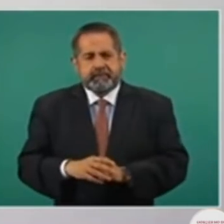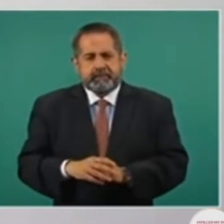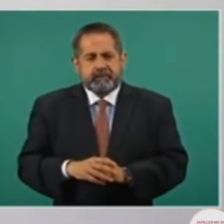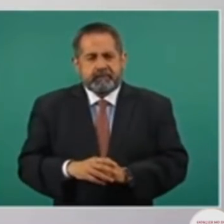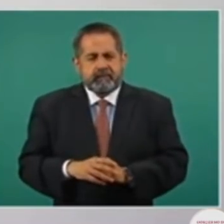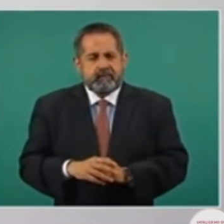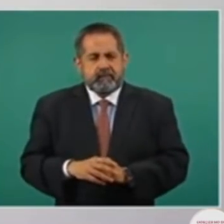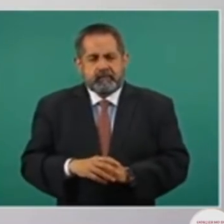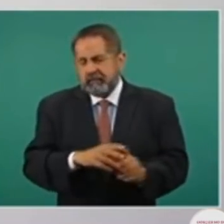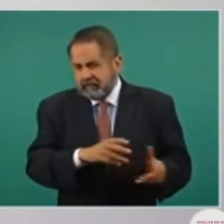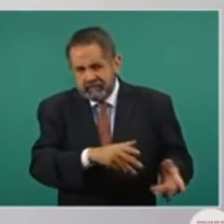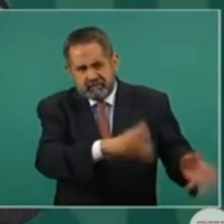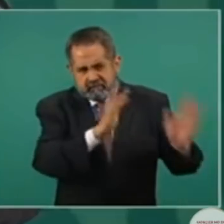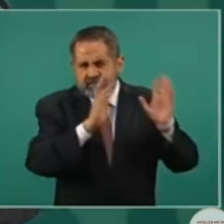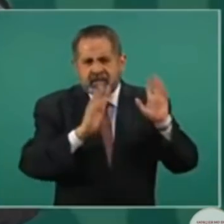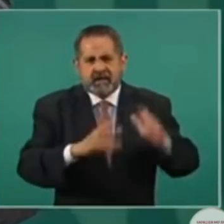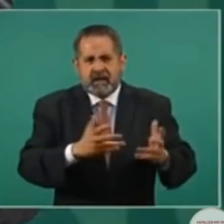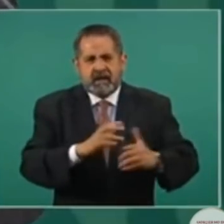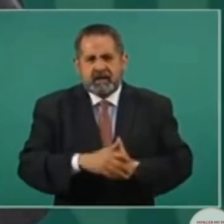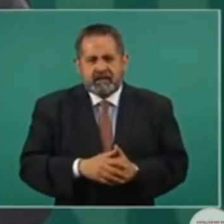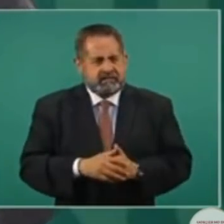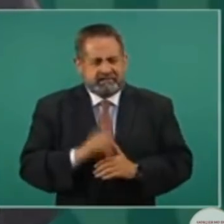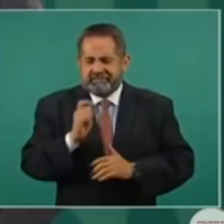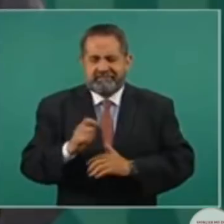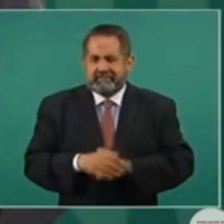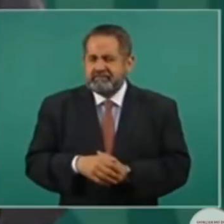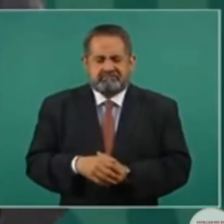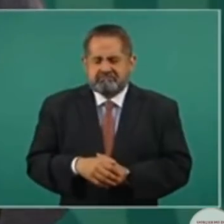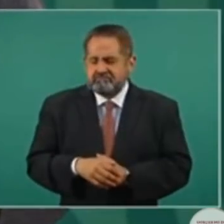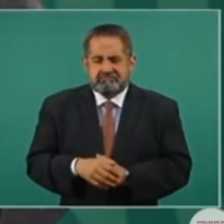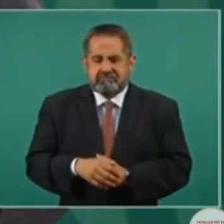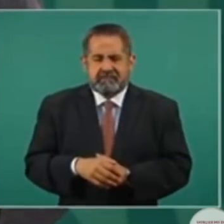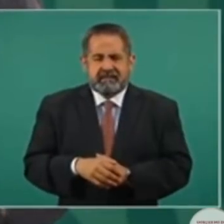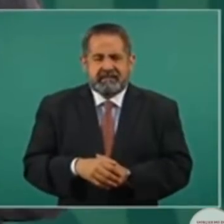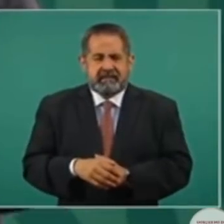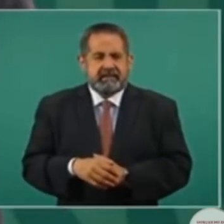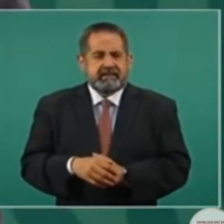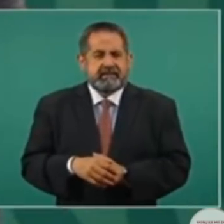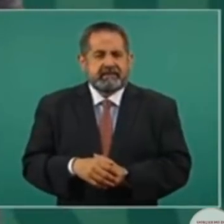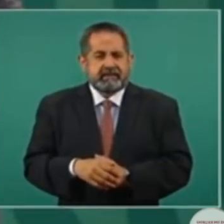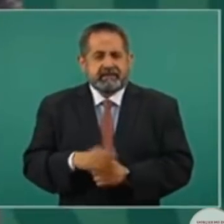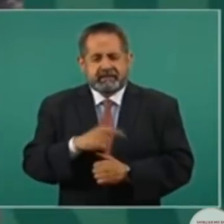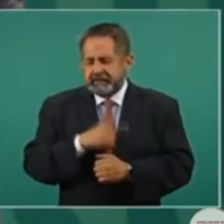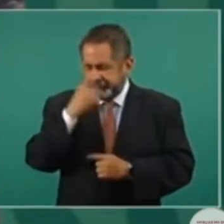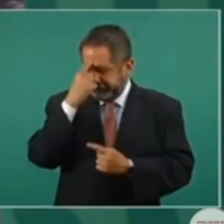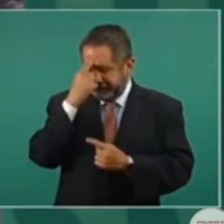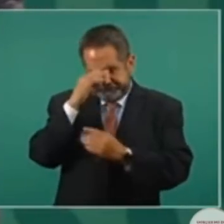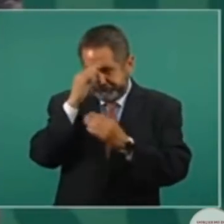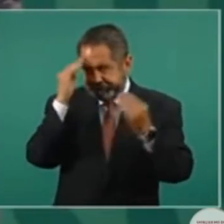que lo hagan, pero ya es el colmo